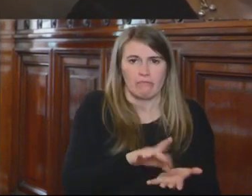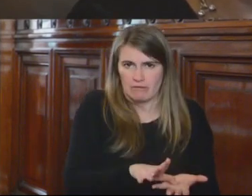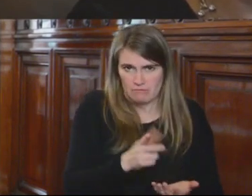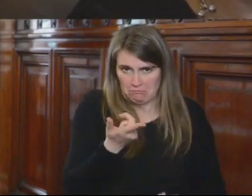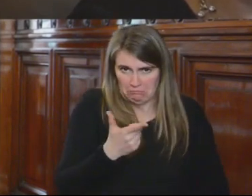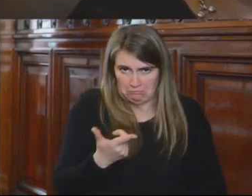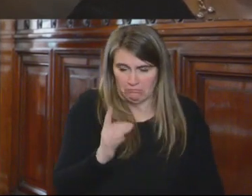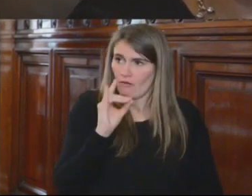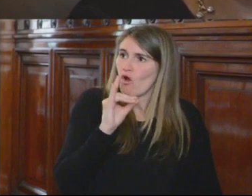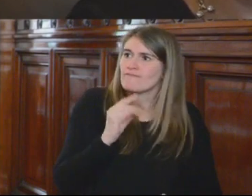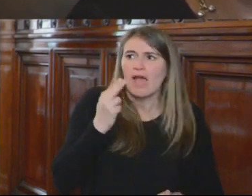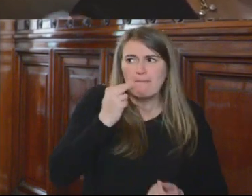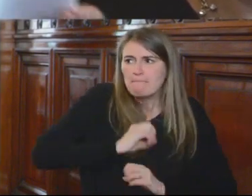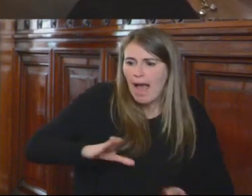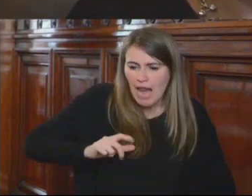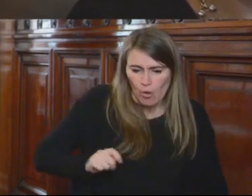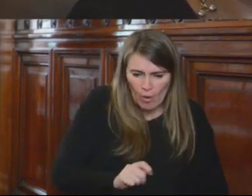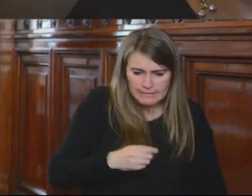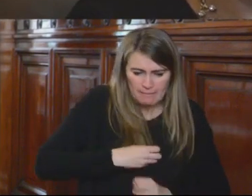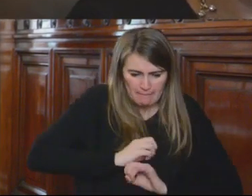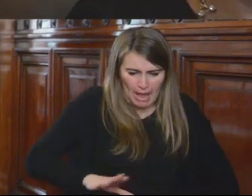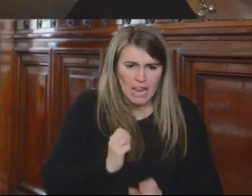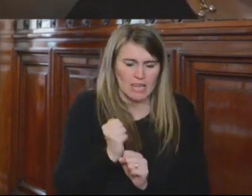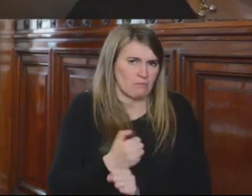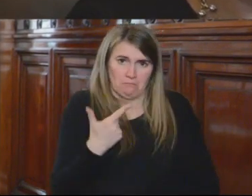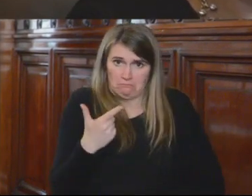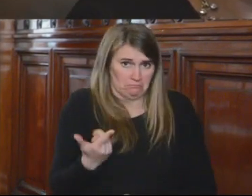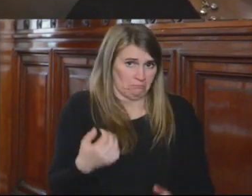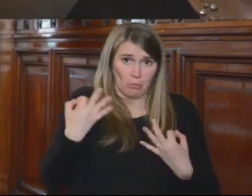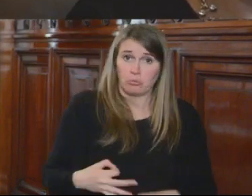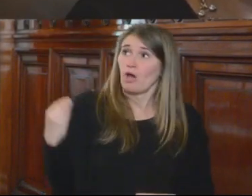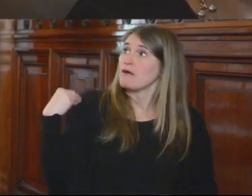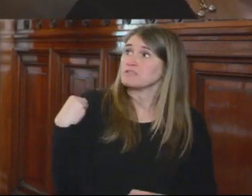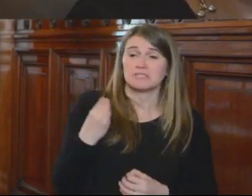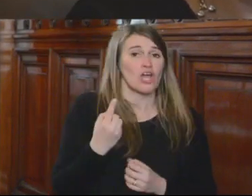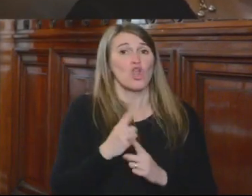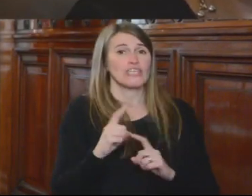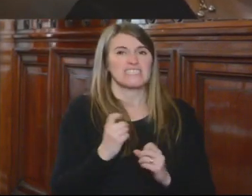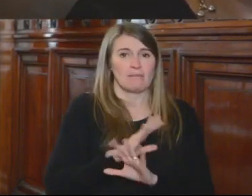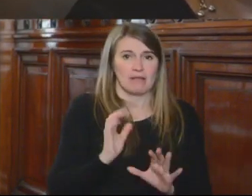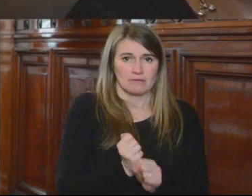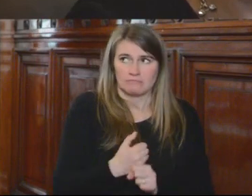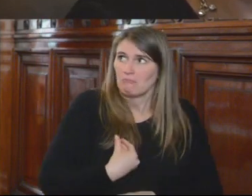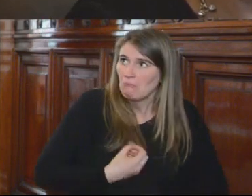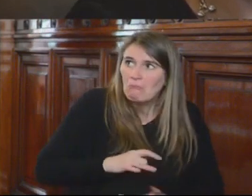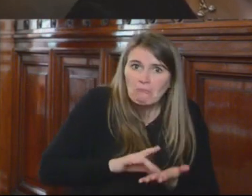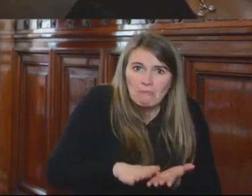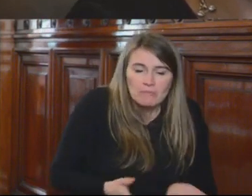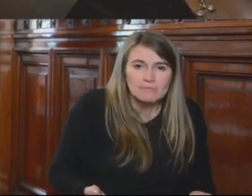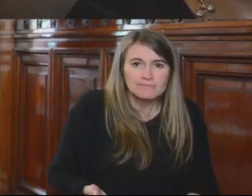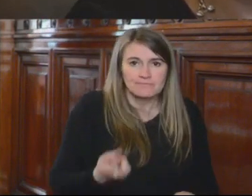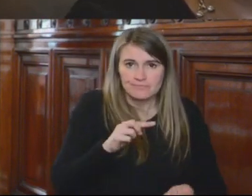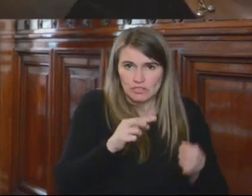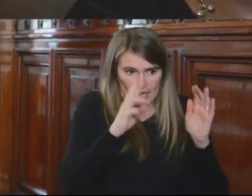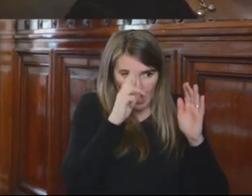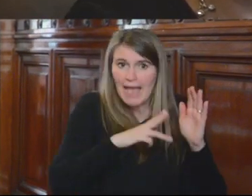ocurrido. De esa manera, las actuaciones del Estado boliviano están vulnerando, además de